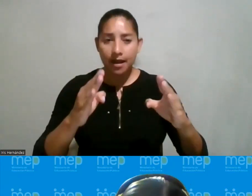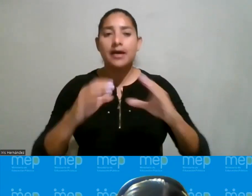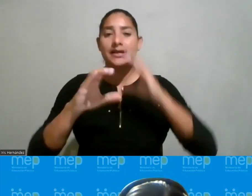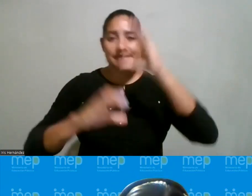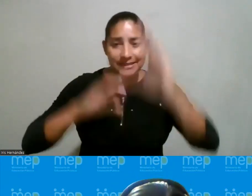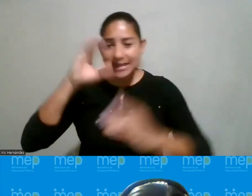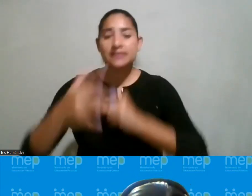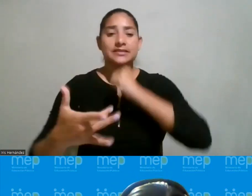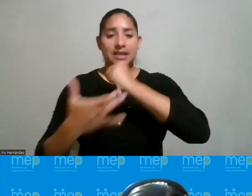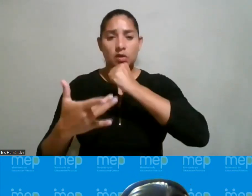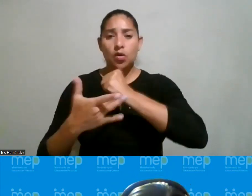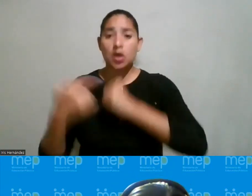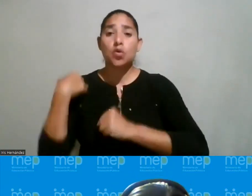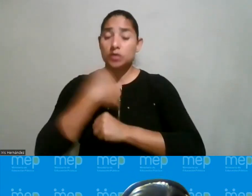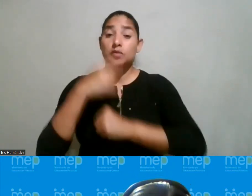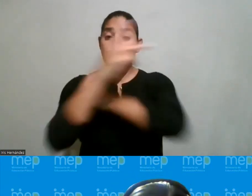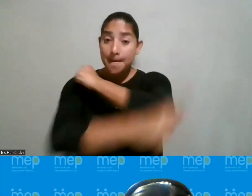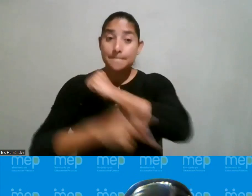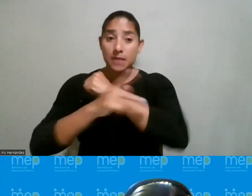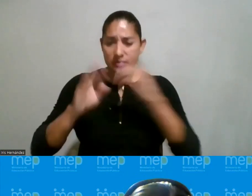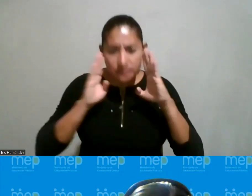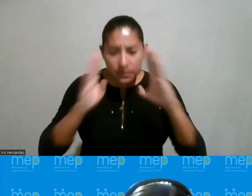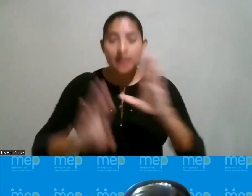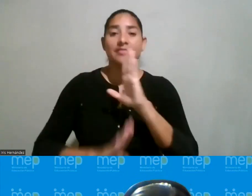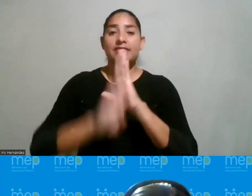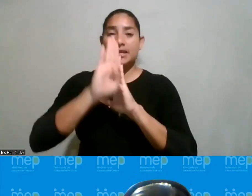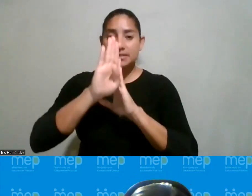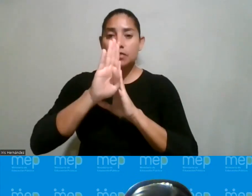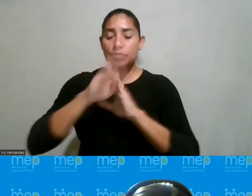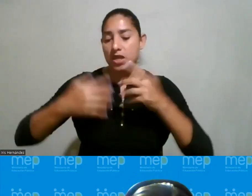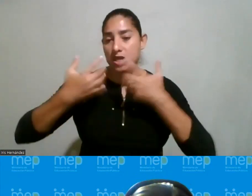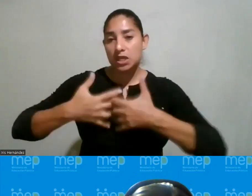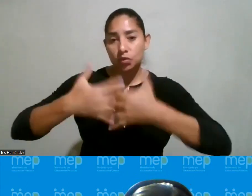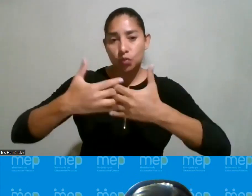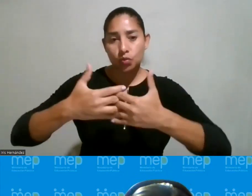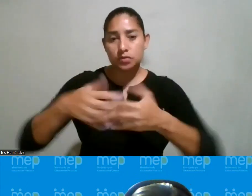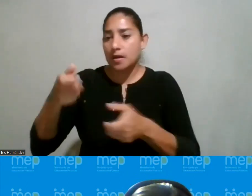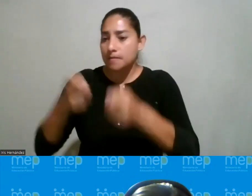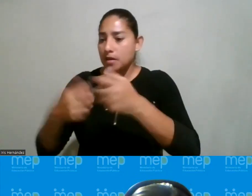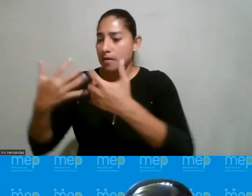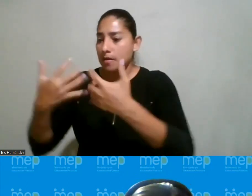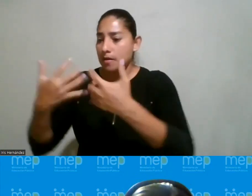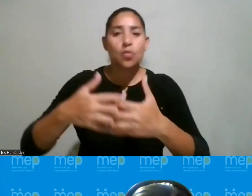nuestro país apostó por un modelo de desarrollo de la industria de manufactura